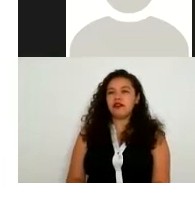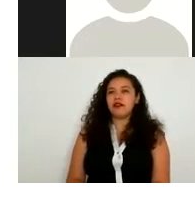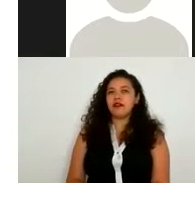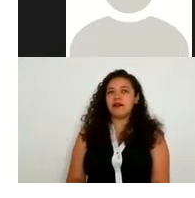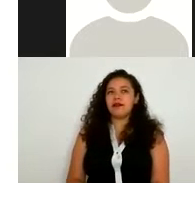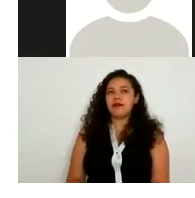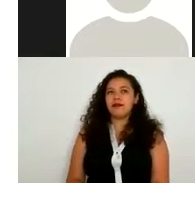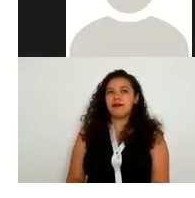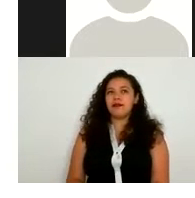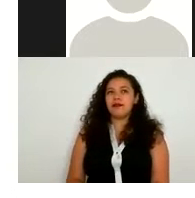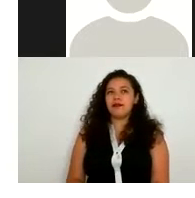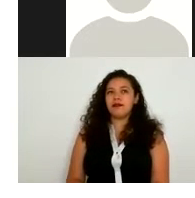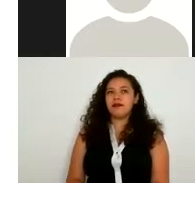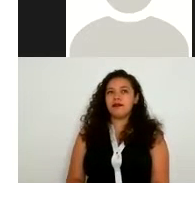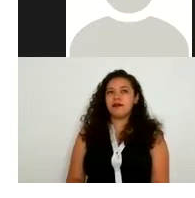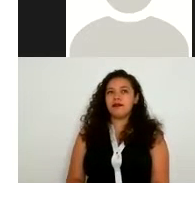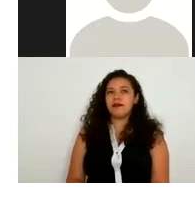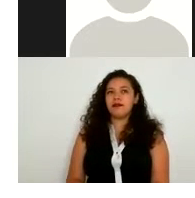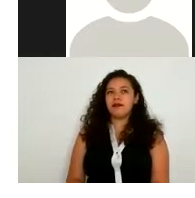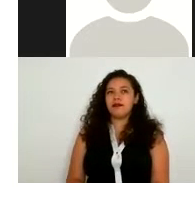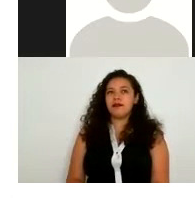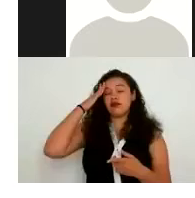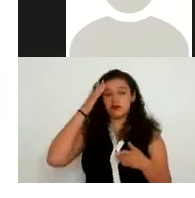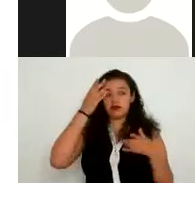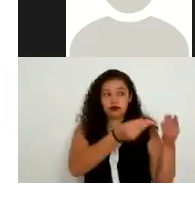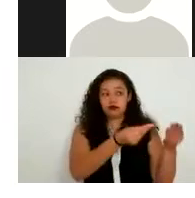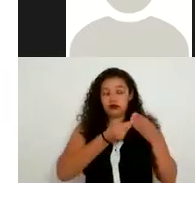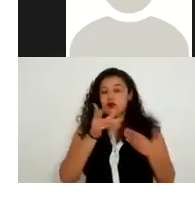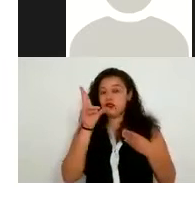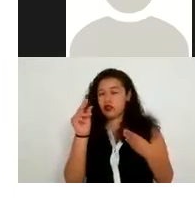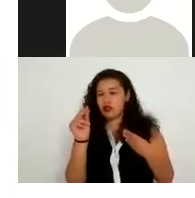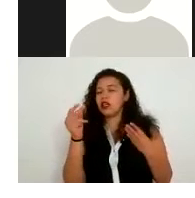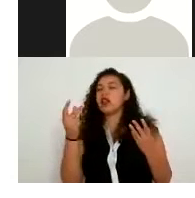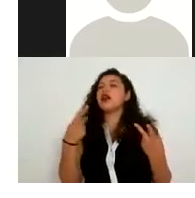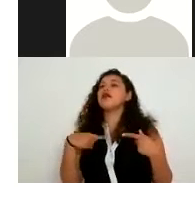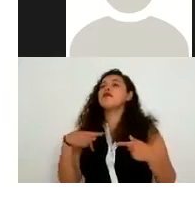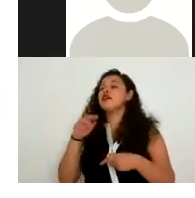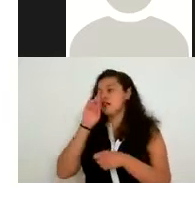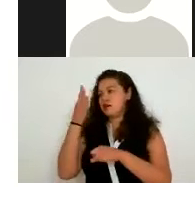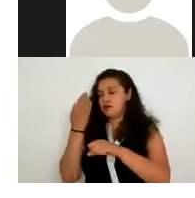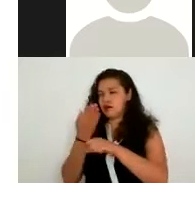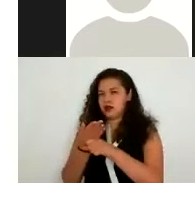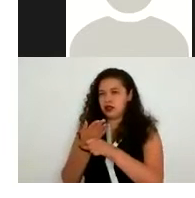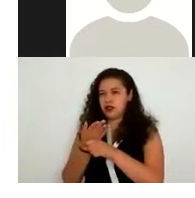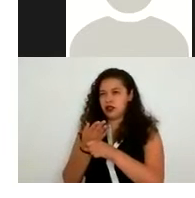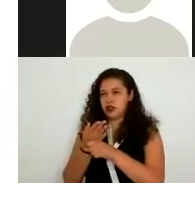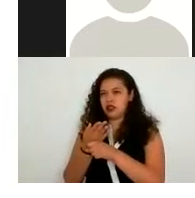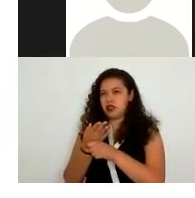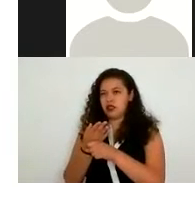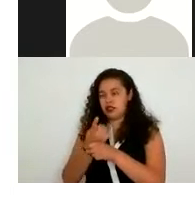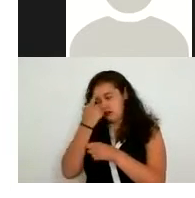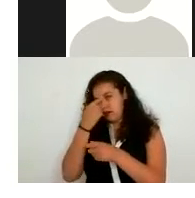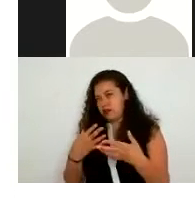por el titular el responsable deberá adoptar medidas razonables para asegurar la calidad como ponía el ejemplo